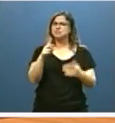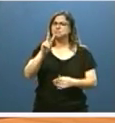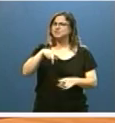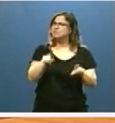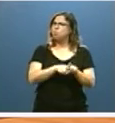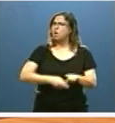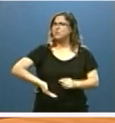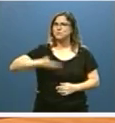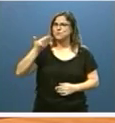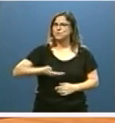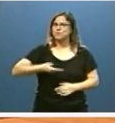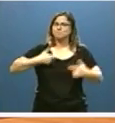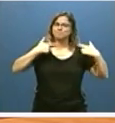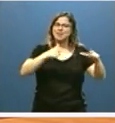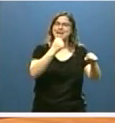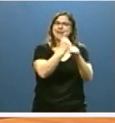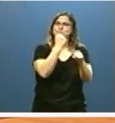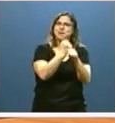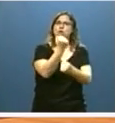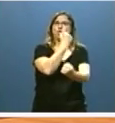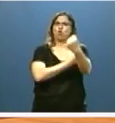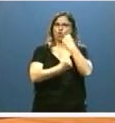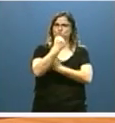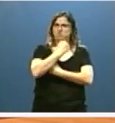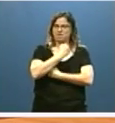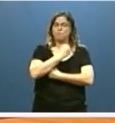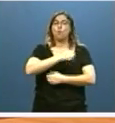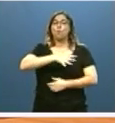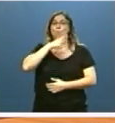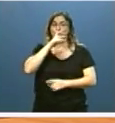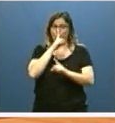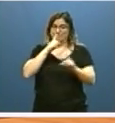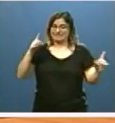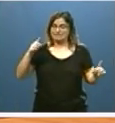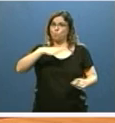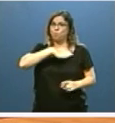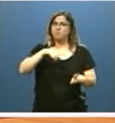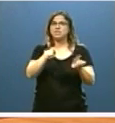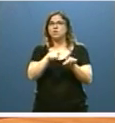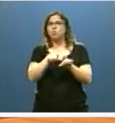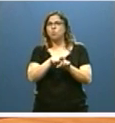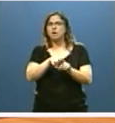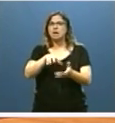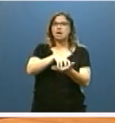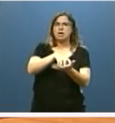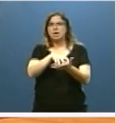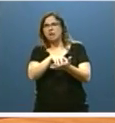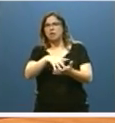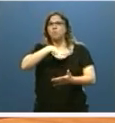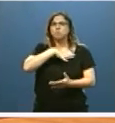ser clave para la economía y el empleo, pues en él podrían despejarse algunas graves incertidumbres